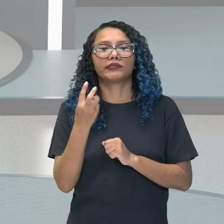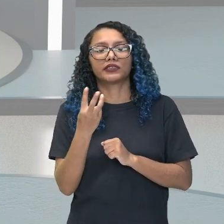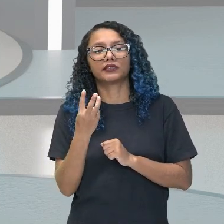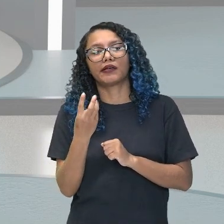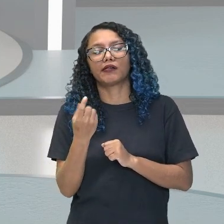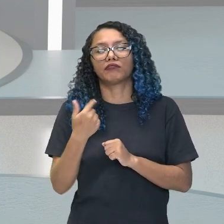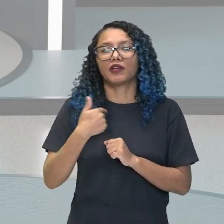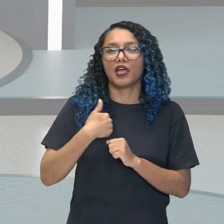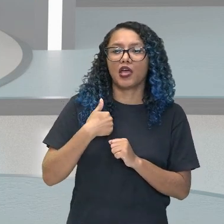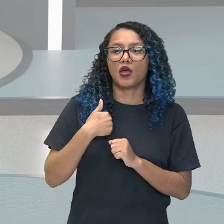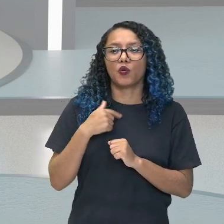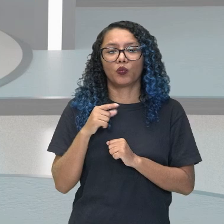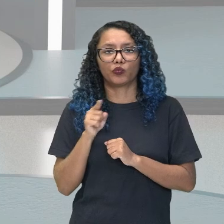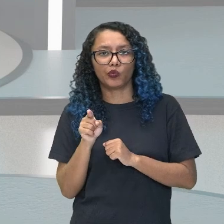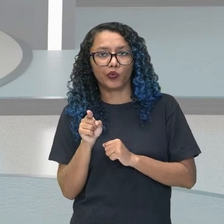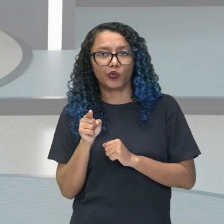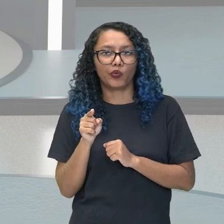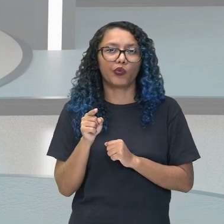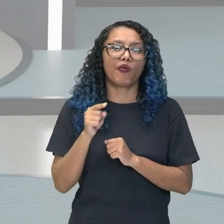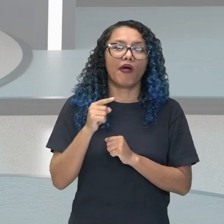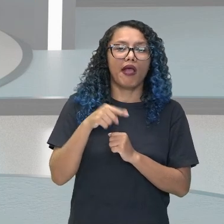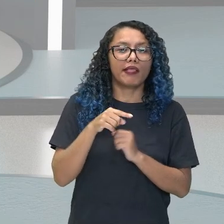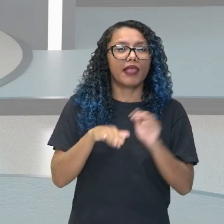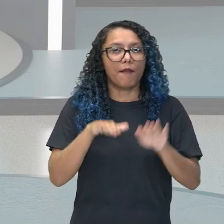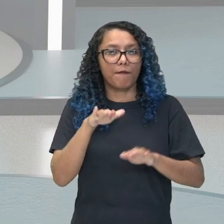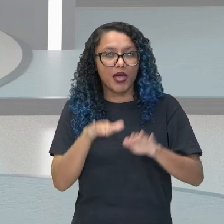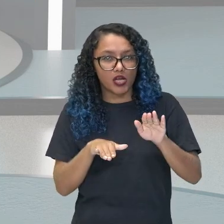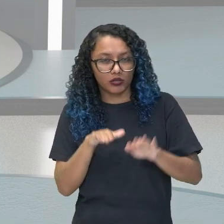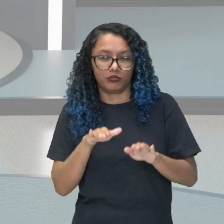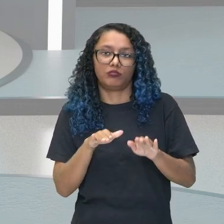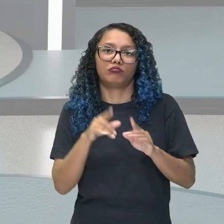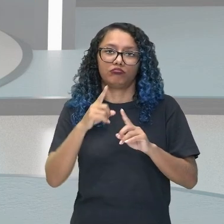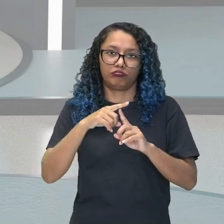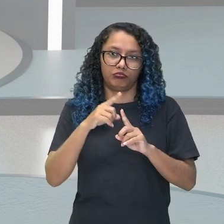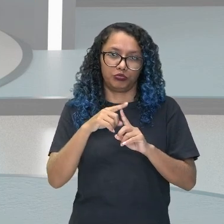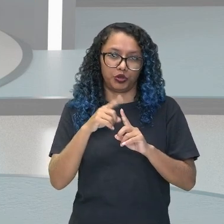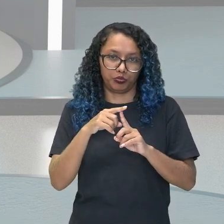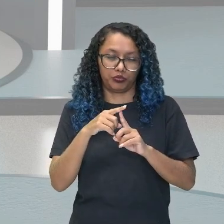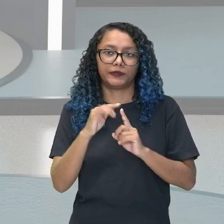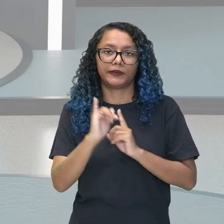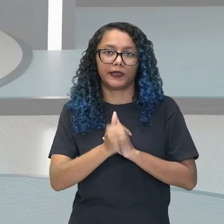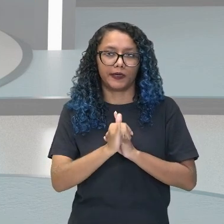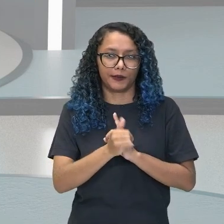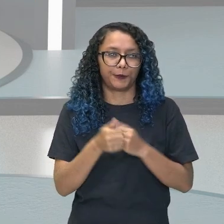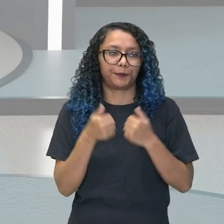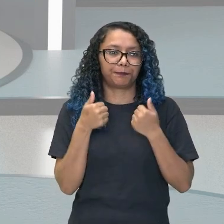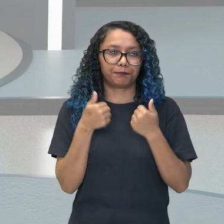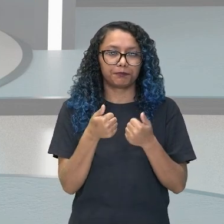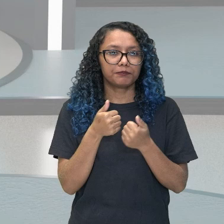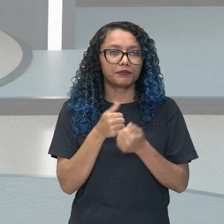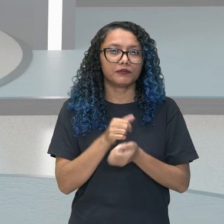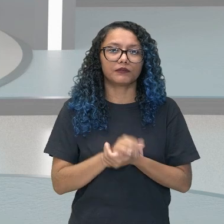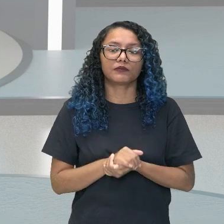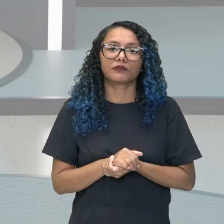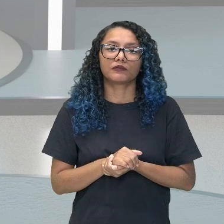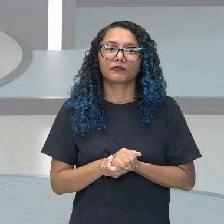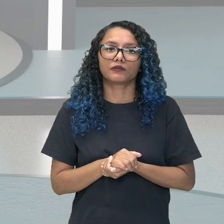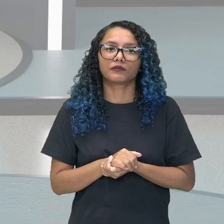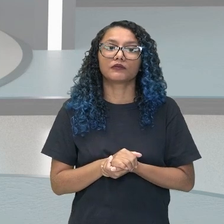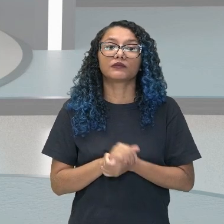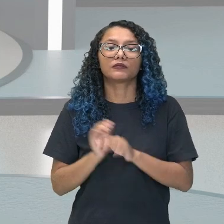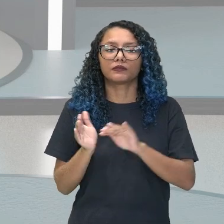persona, dependiendo del estilo de narrador que él se apresenta. Y vamos a ver los